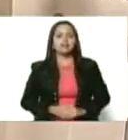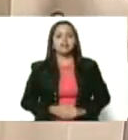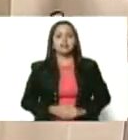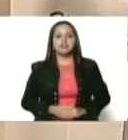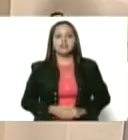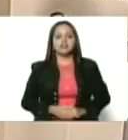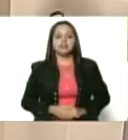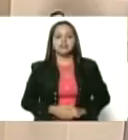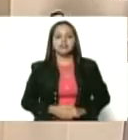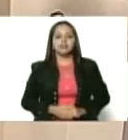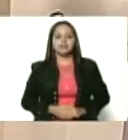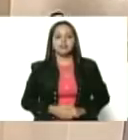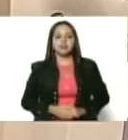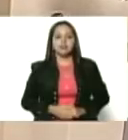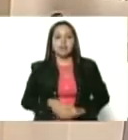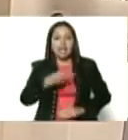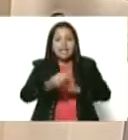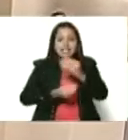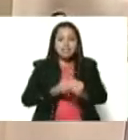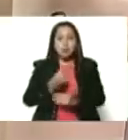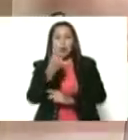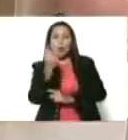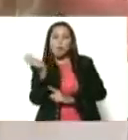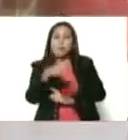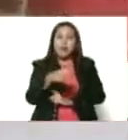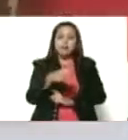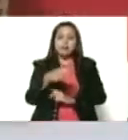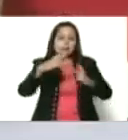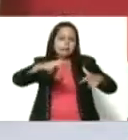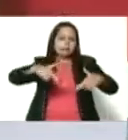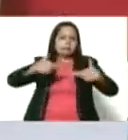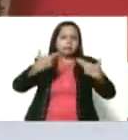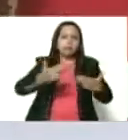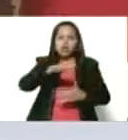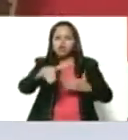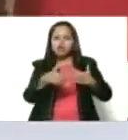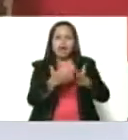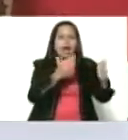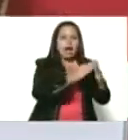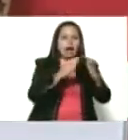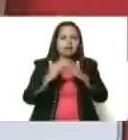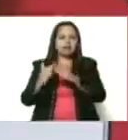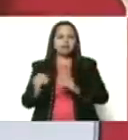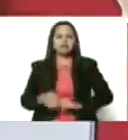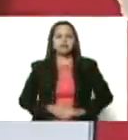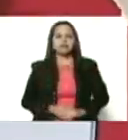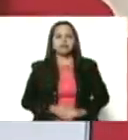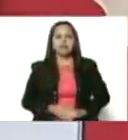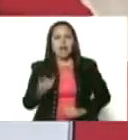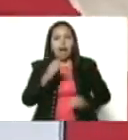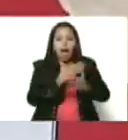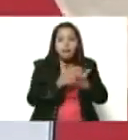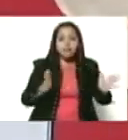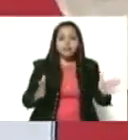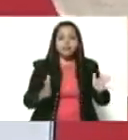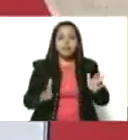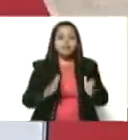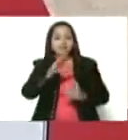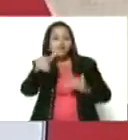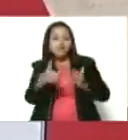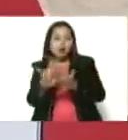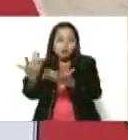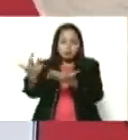Parra. Hicimos en menos de un mes. Restauramos esta casa. Y ahora está abierta para todas las mujeres.